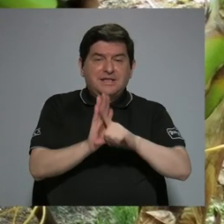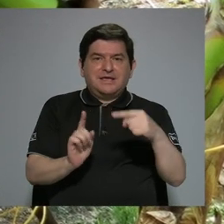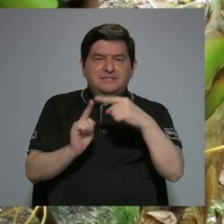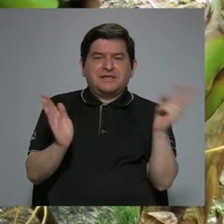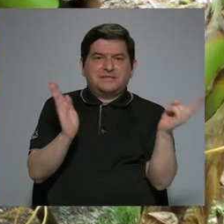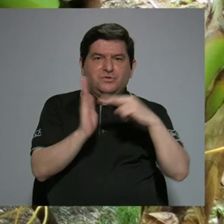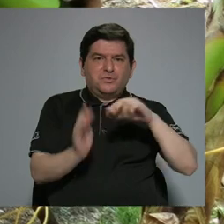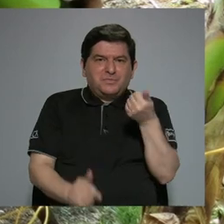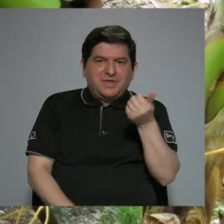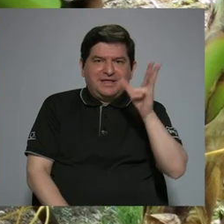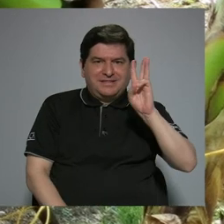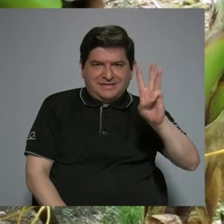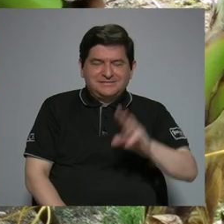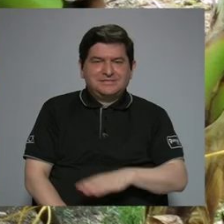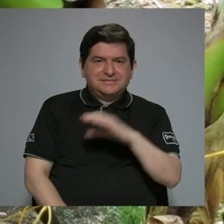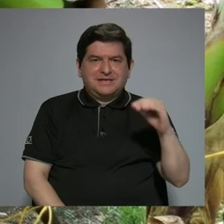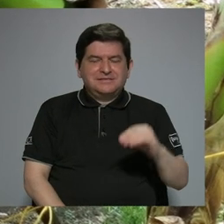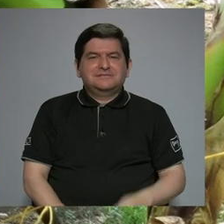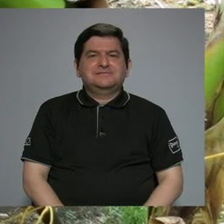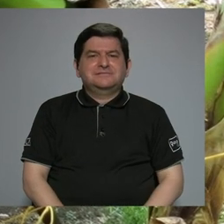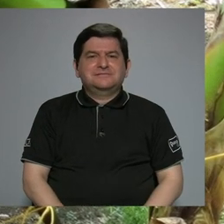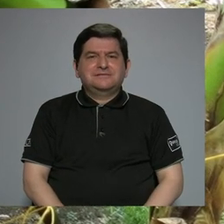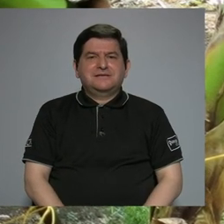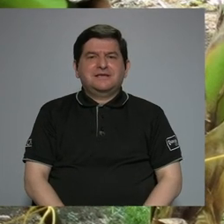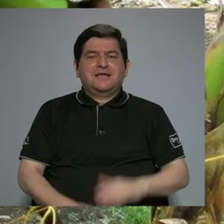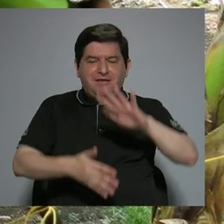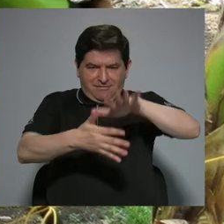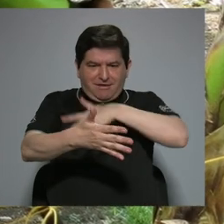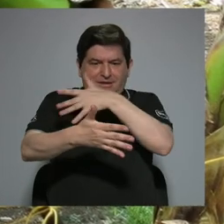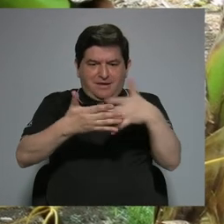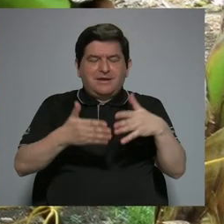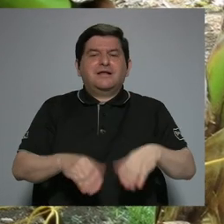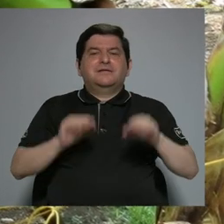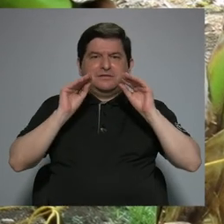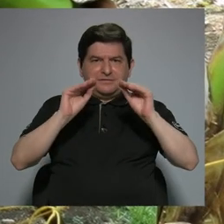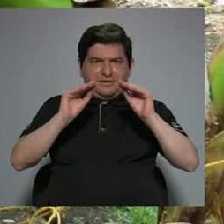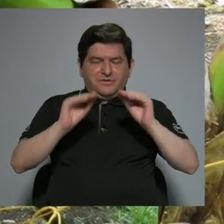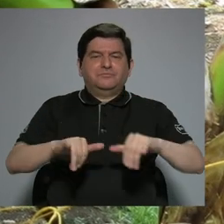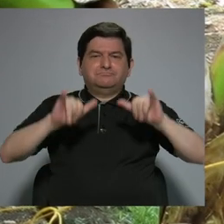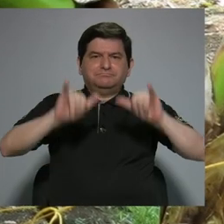el 2016 y se encuentra en el calendario escolar.